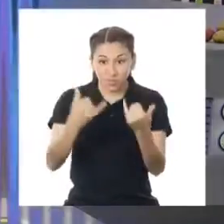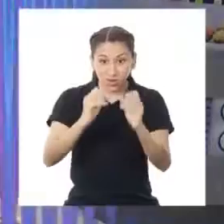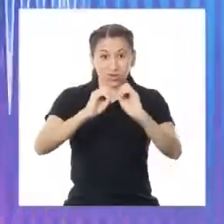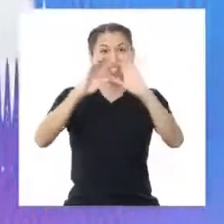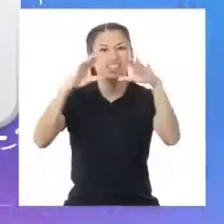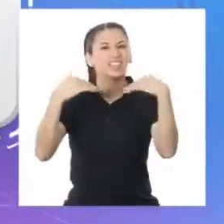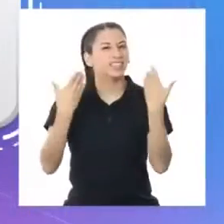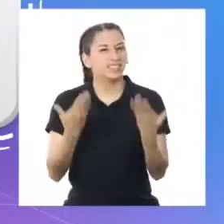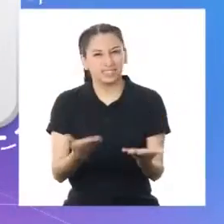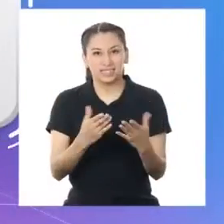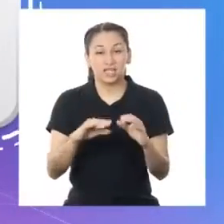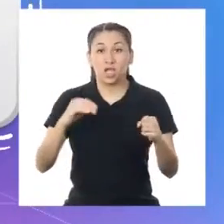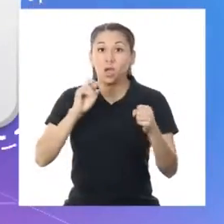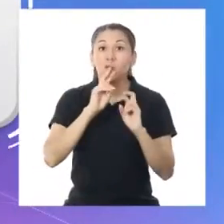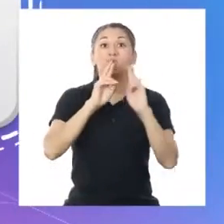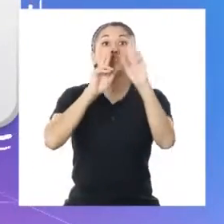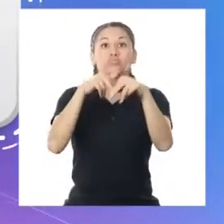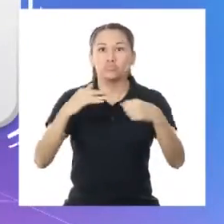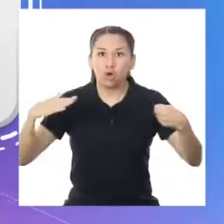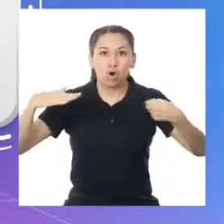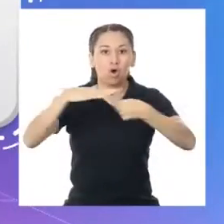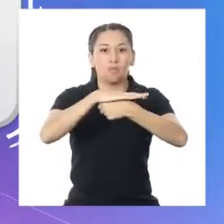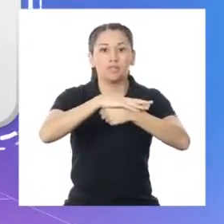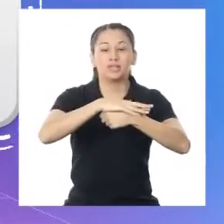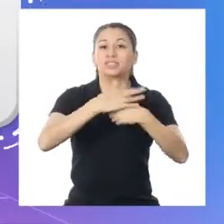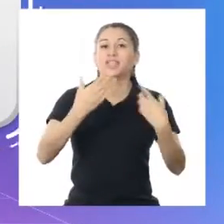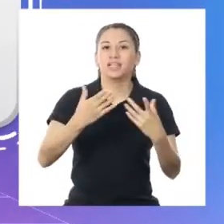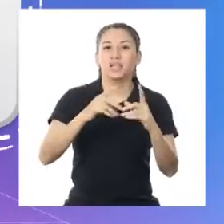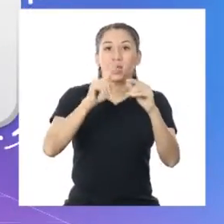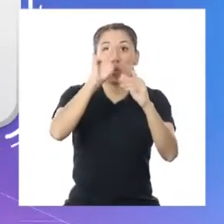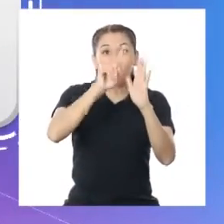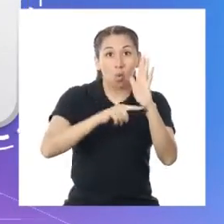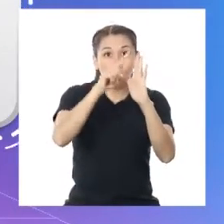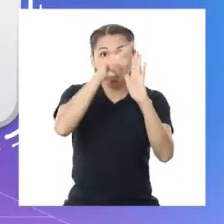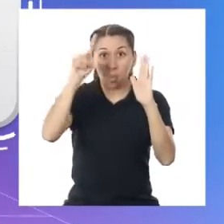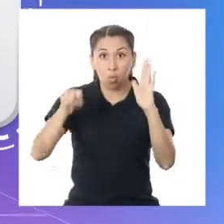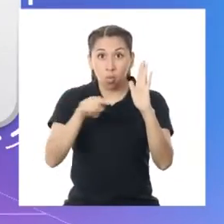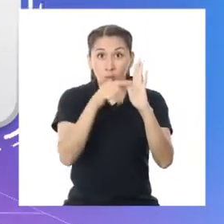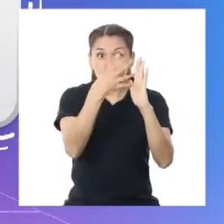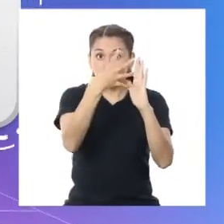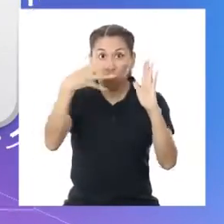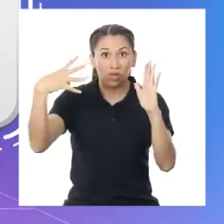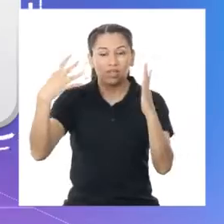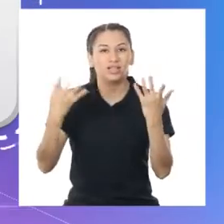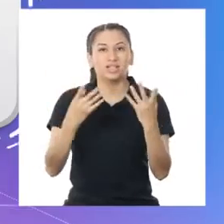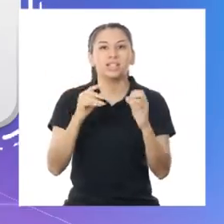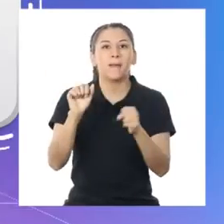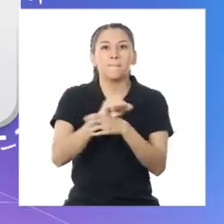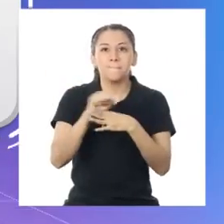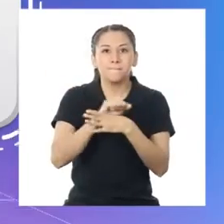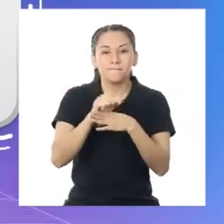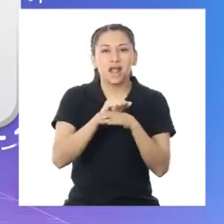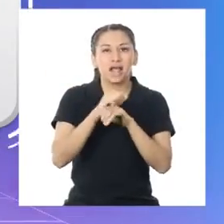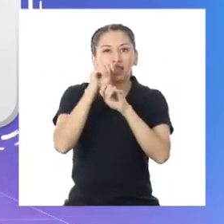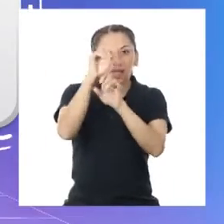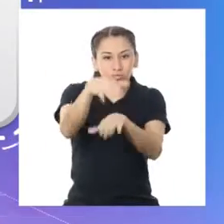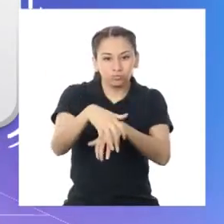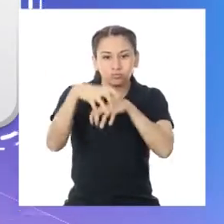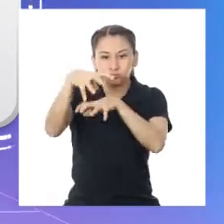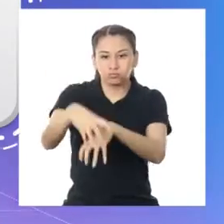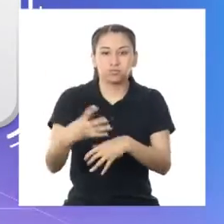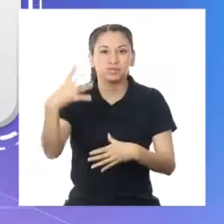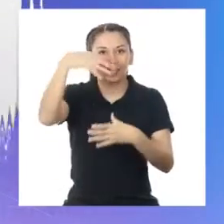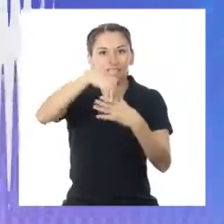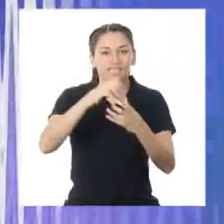es... Completa la información en los cuadros sobre las prácticas de cultivo en la selva.